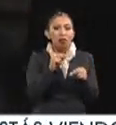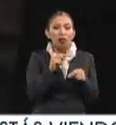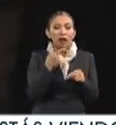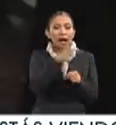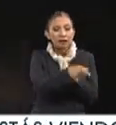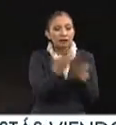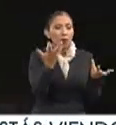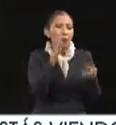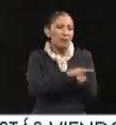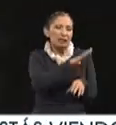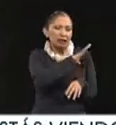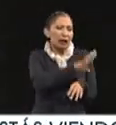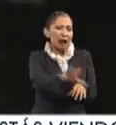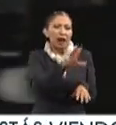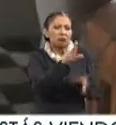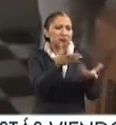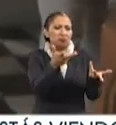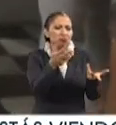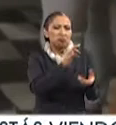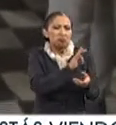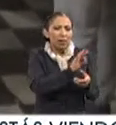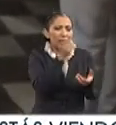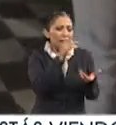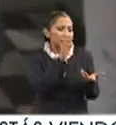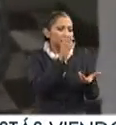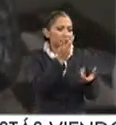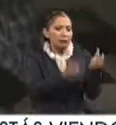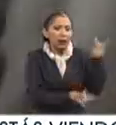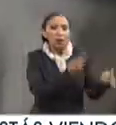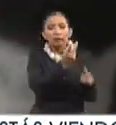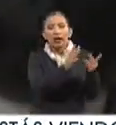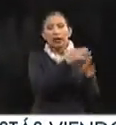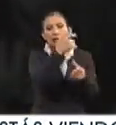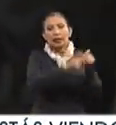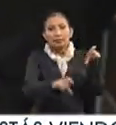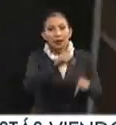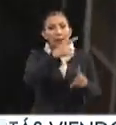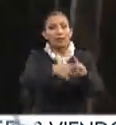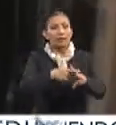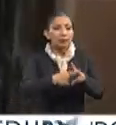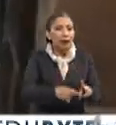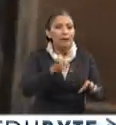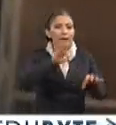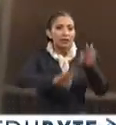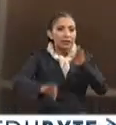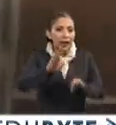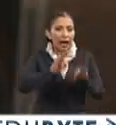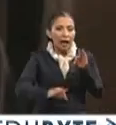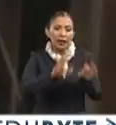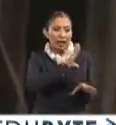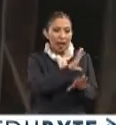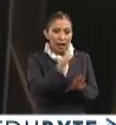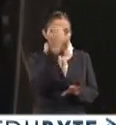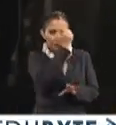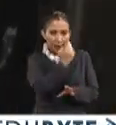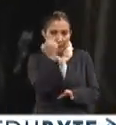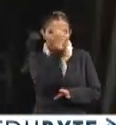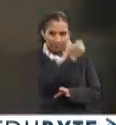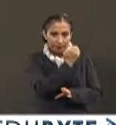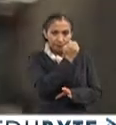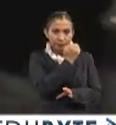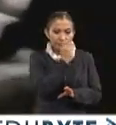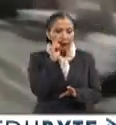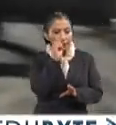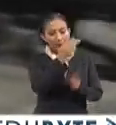es incluso más general, porque pueden venir incluso preguntas de química, de matemática, de física. Ah, ok. Sí, o sea, es un examen... Medir el